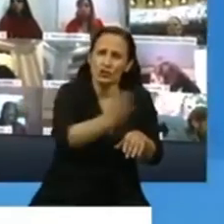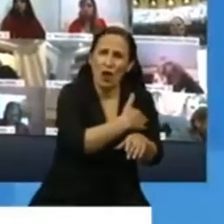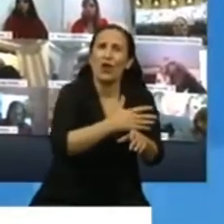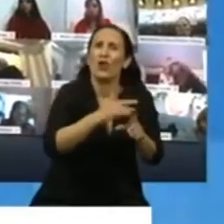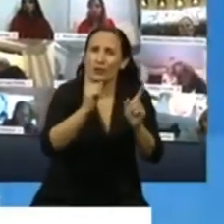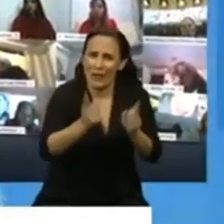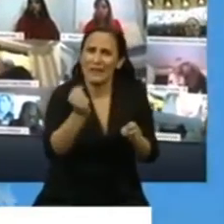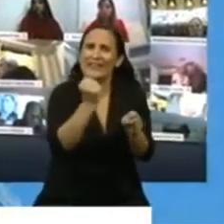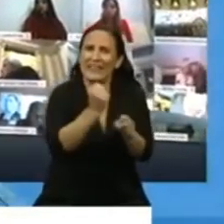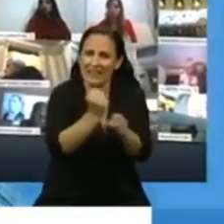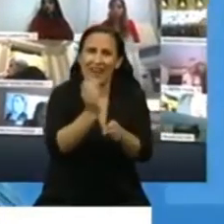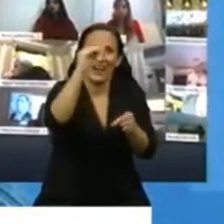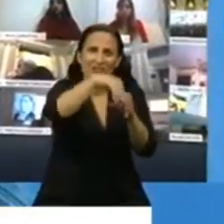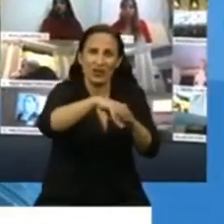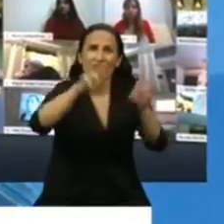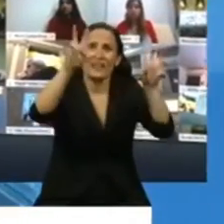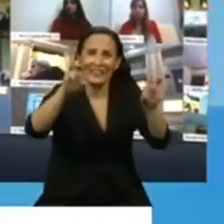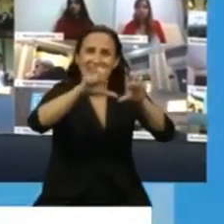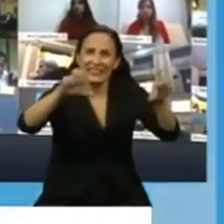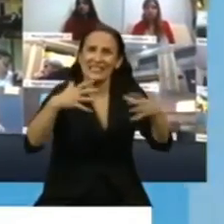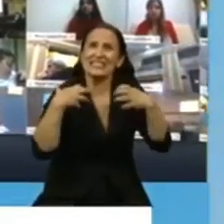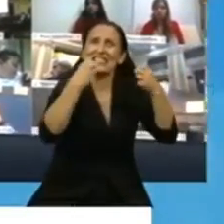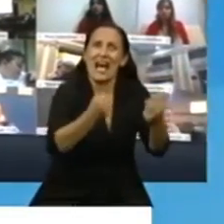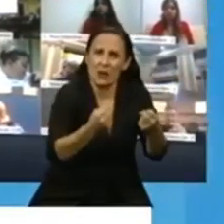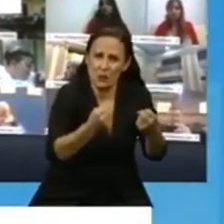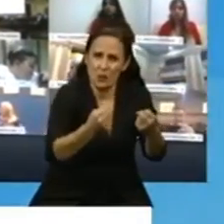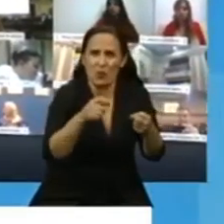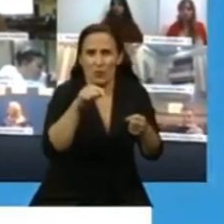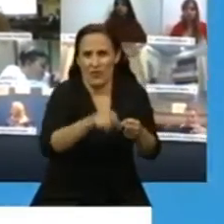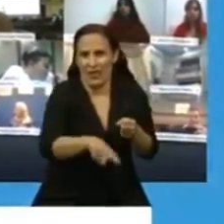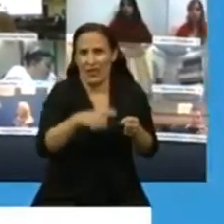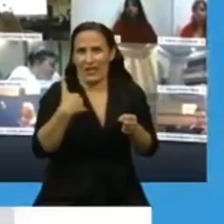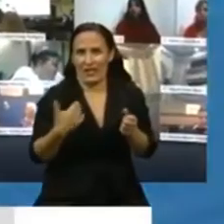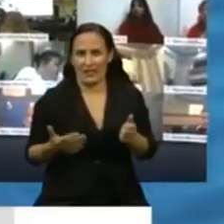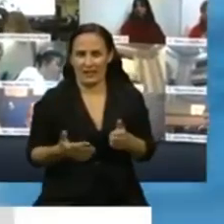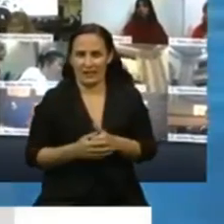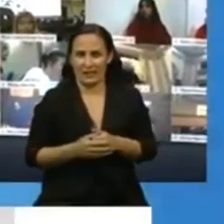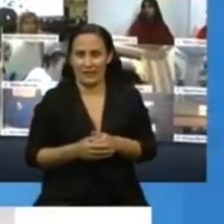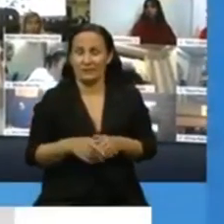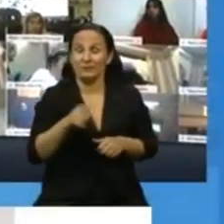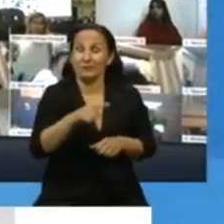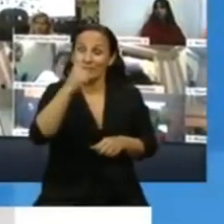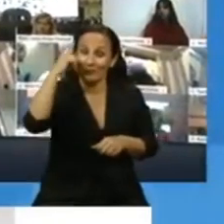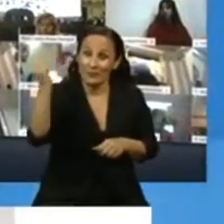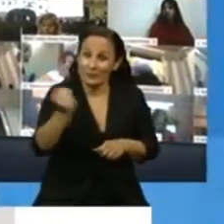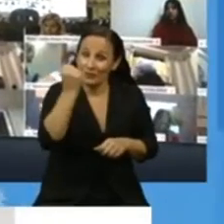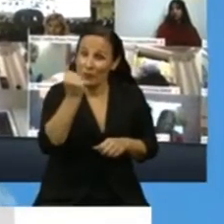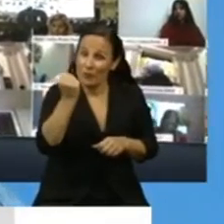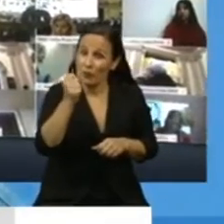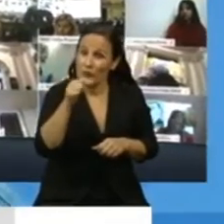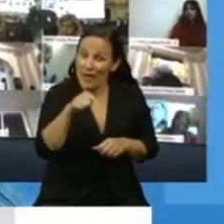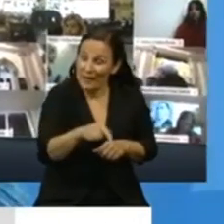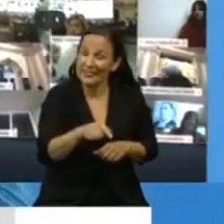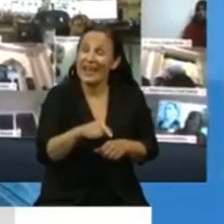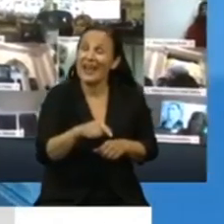sistema de salud y del entramado sanitario con que cuenta nuestro país. Y es fundamental concebir